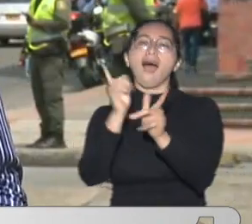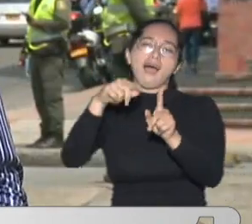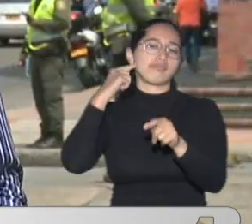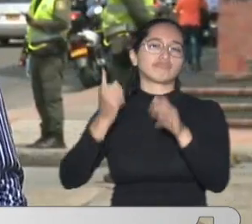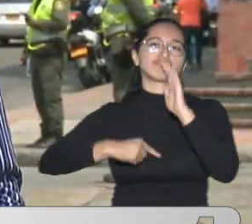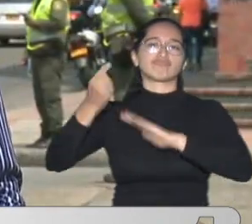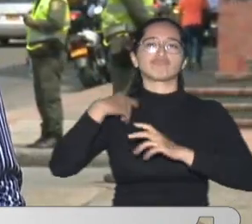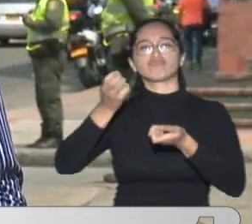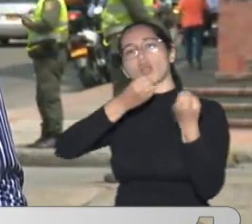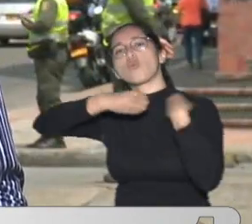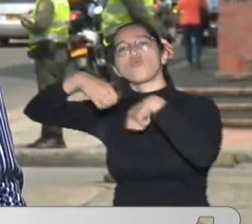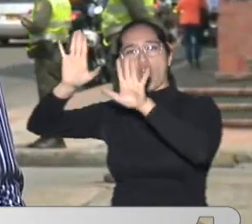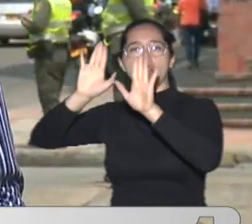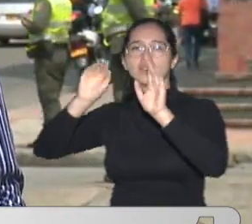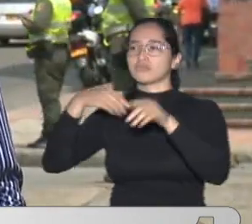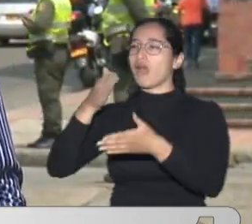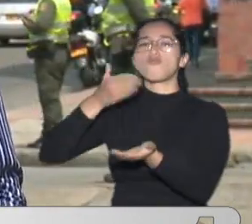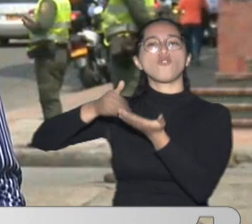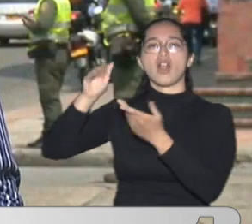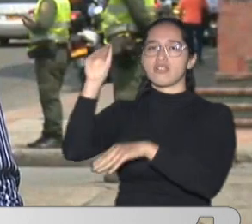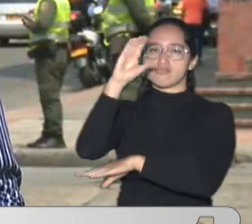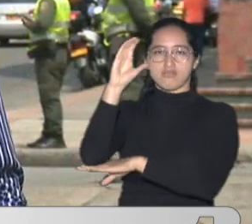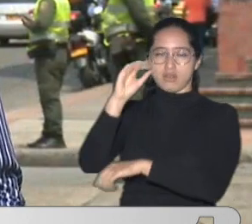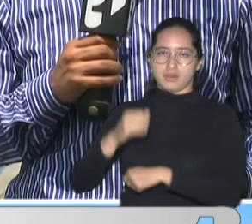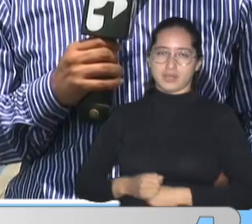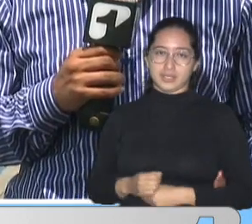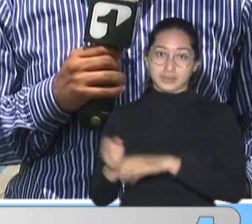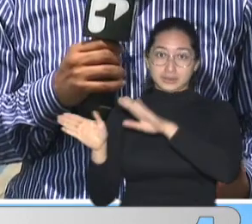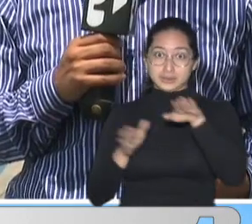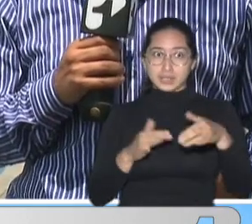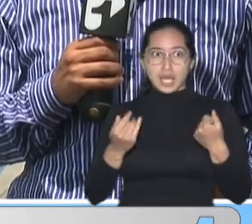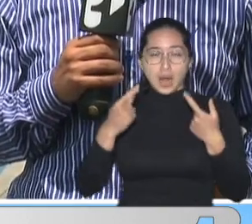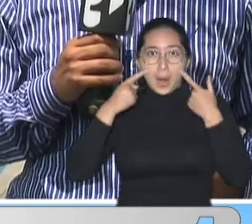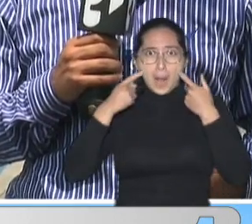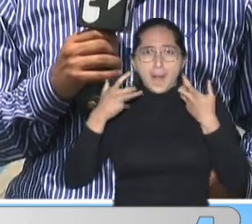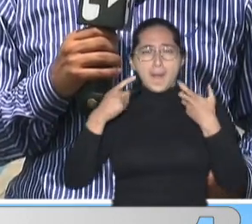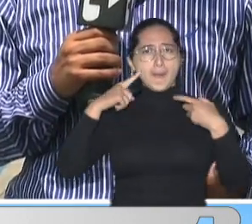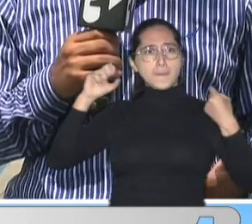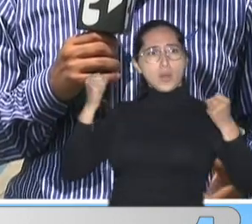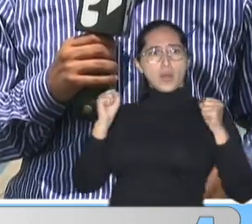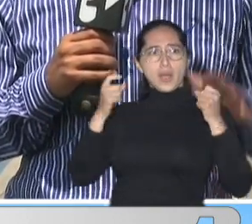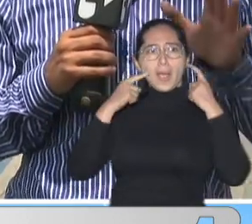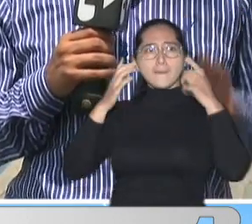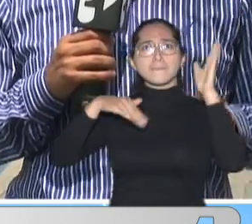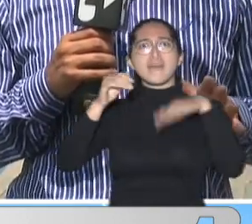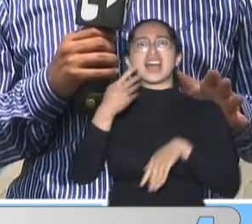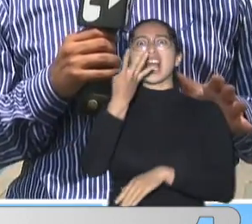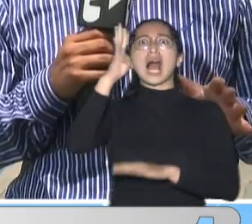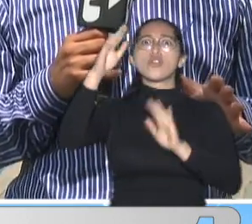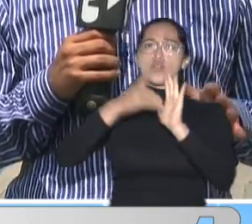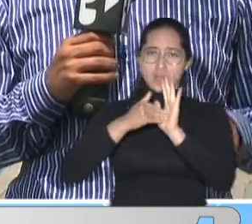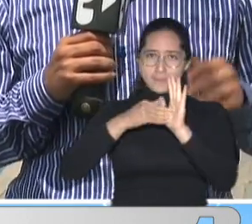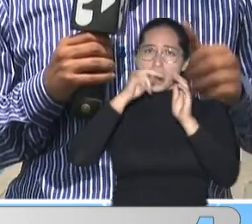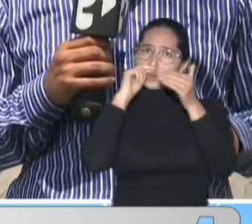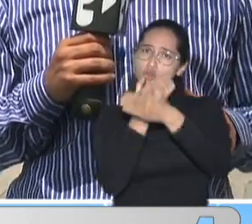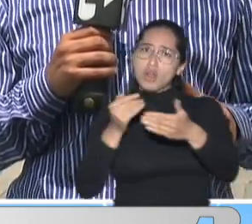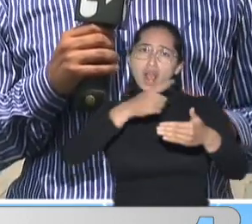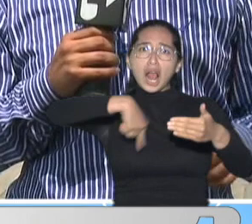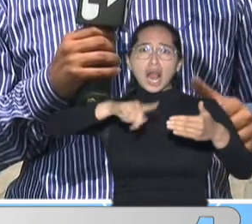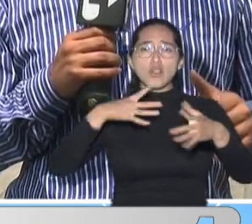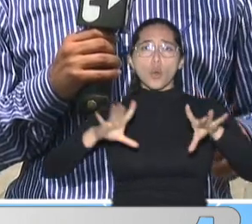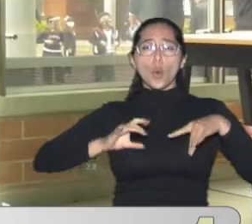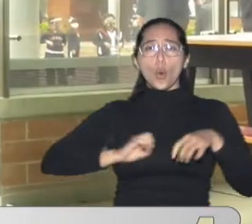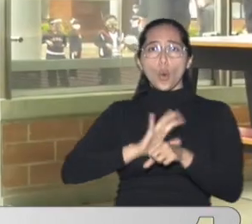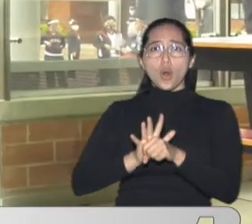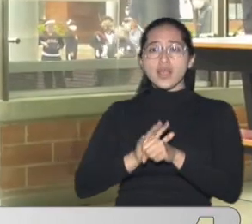Están preocupadas Por el alto número De niños contagiados Con COVID-19 A la fecha Ya son más de 14 mil Cinco de ellos Han muerto Cuatro